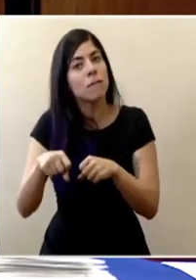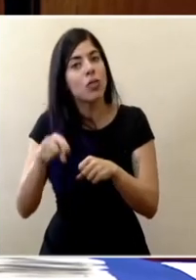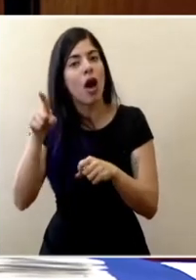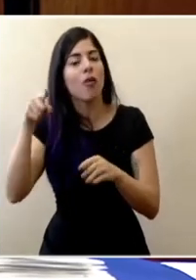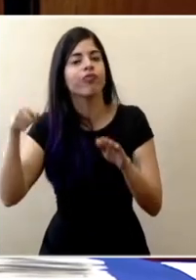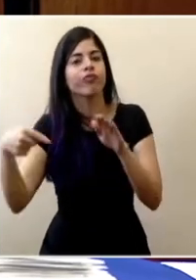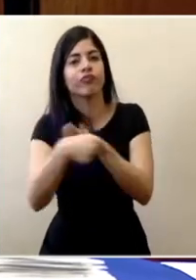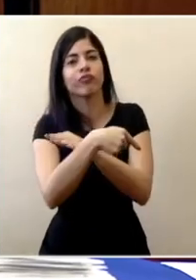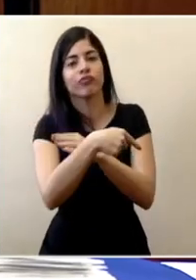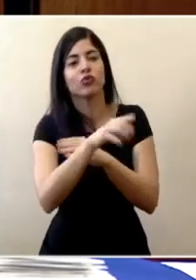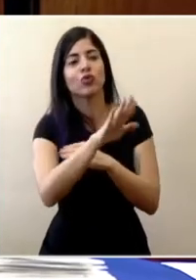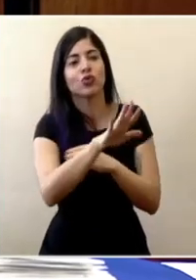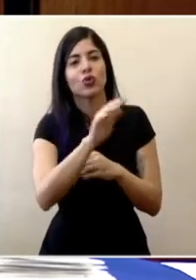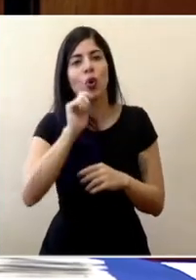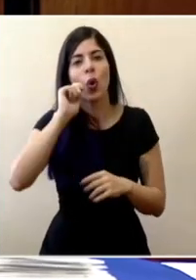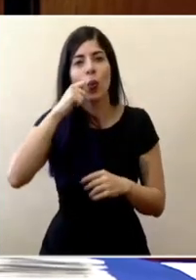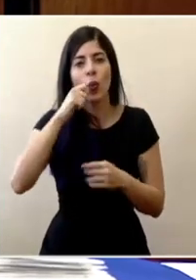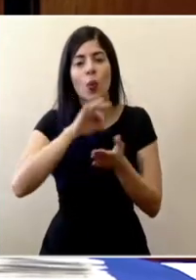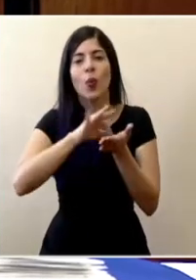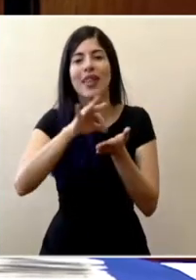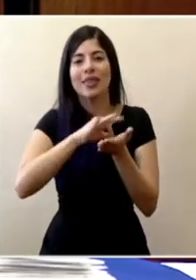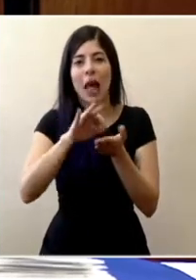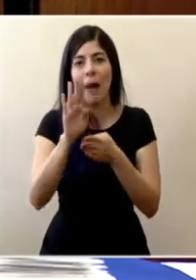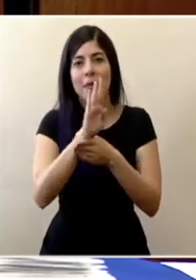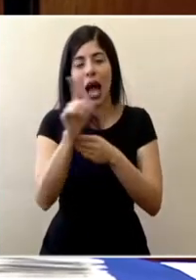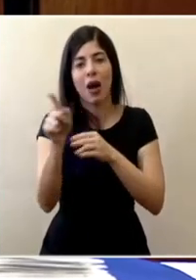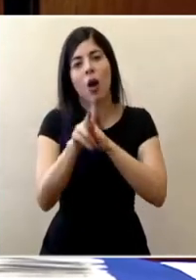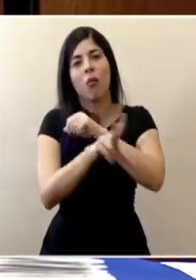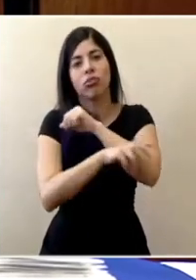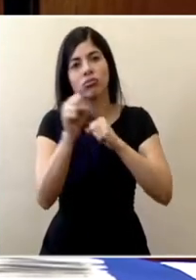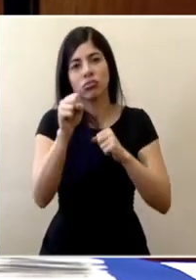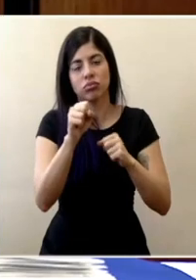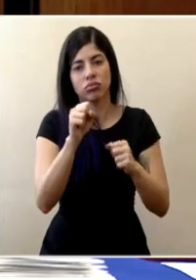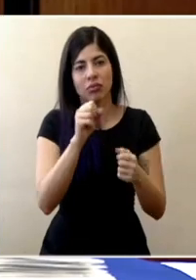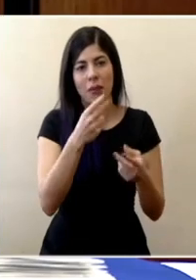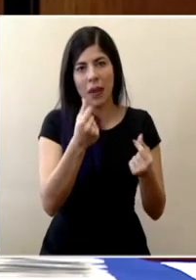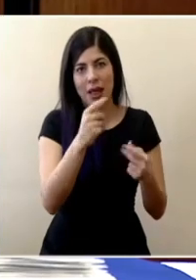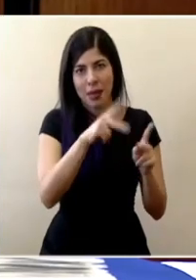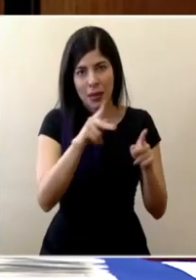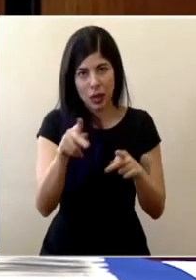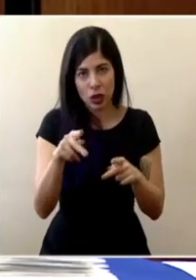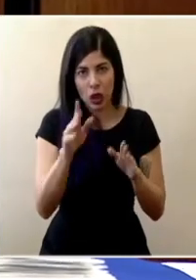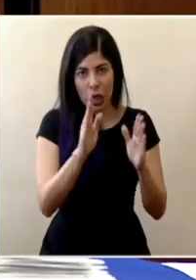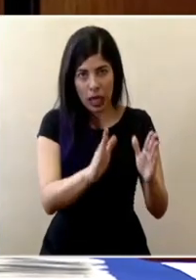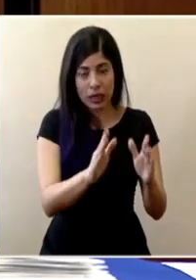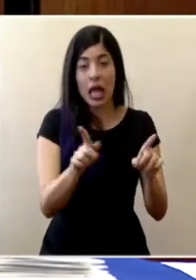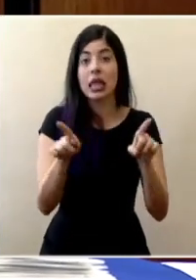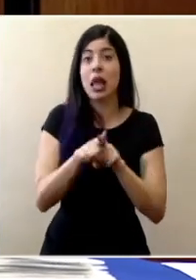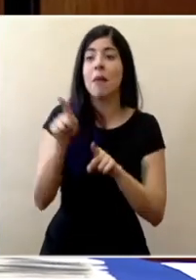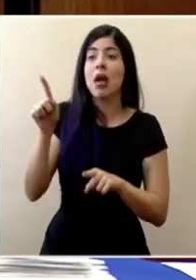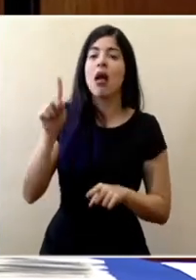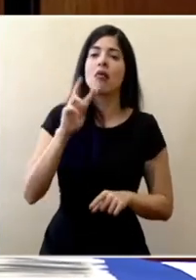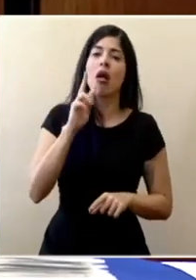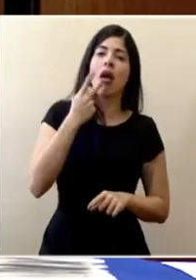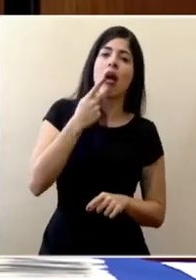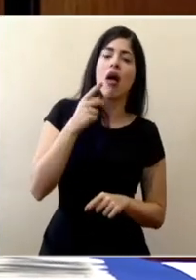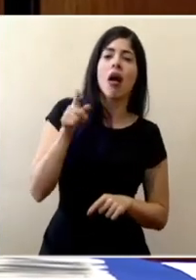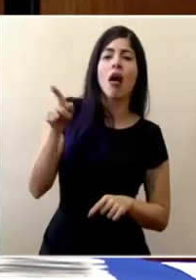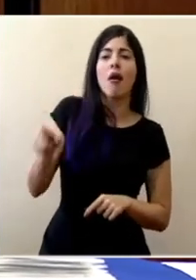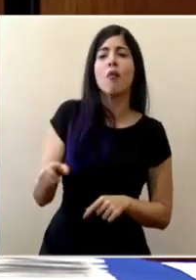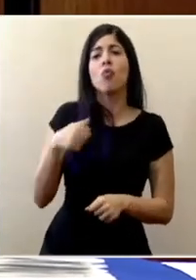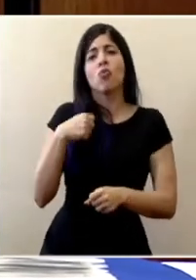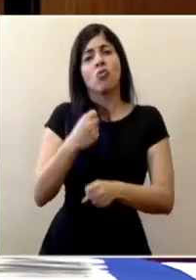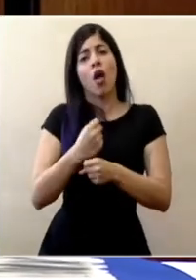y captar dinero y ser víctima de estafas las personas. También se hacen pasar por funcionarios de la